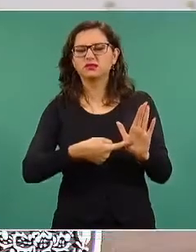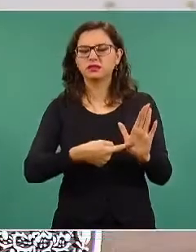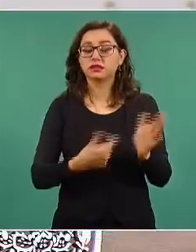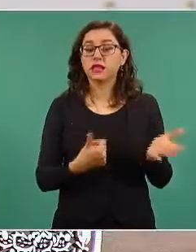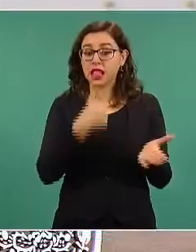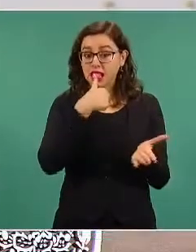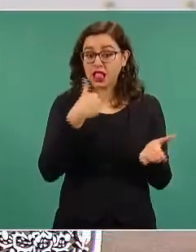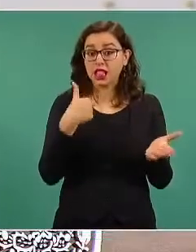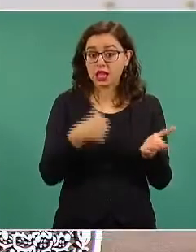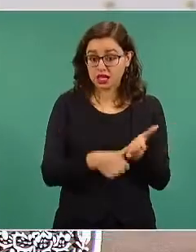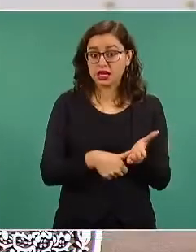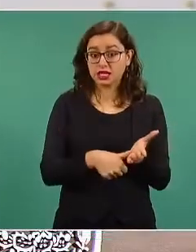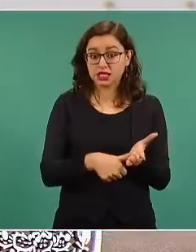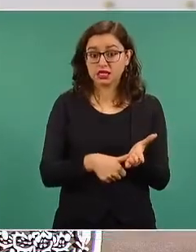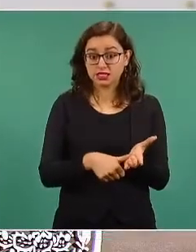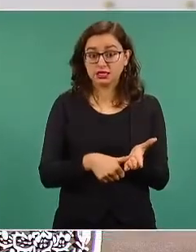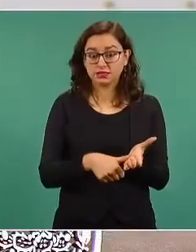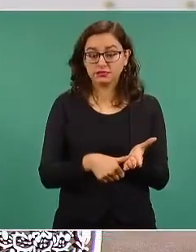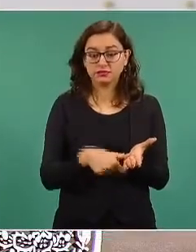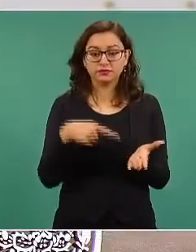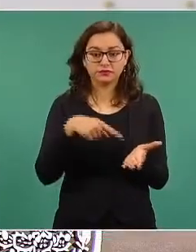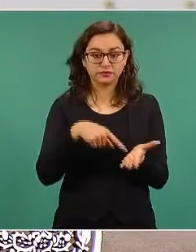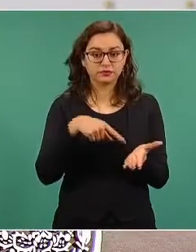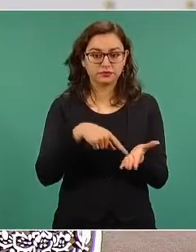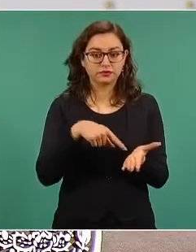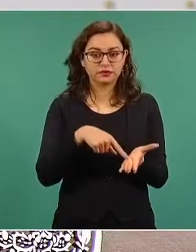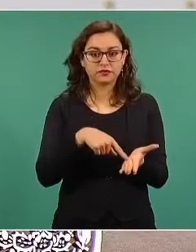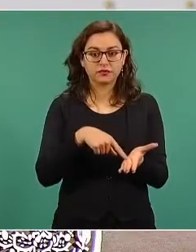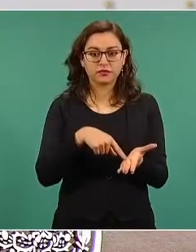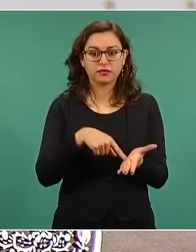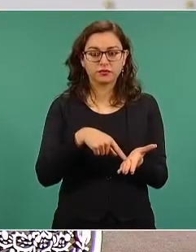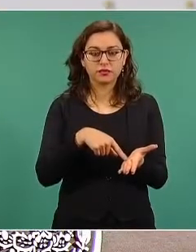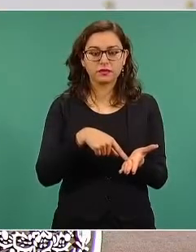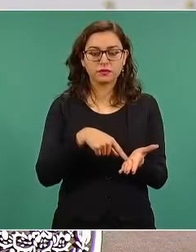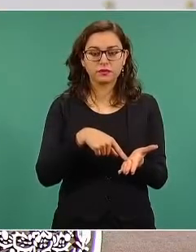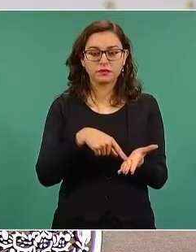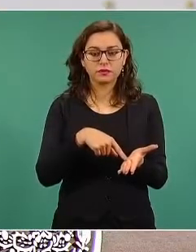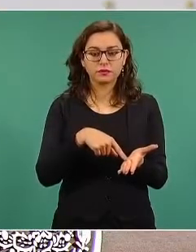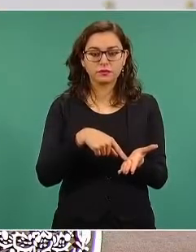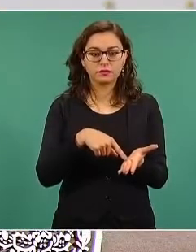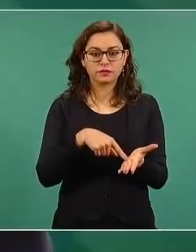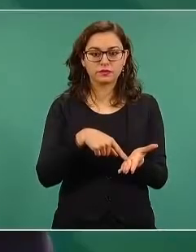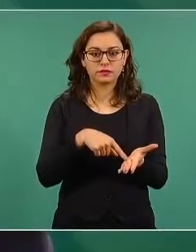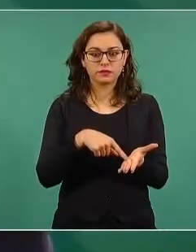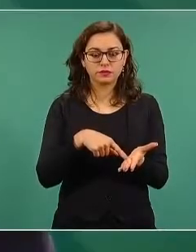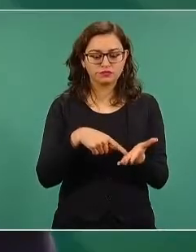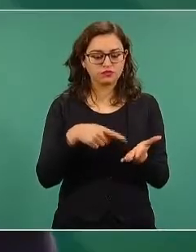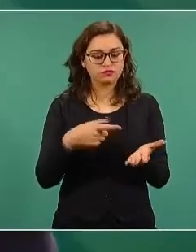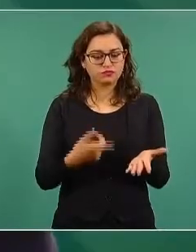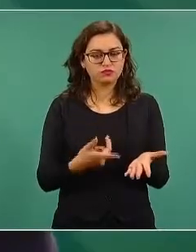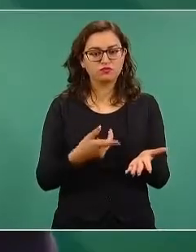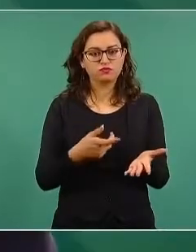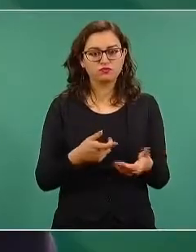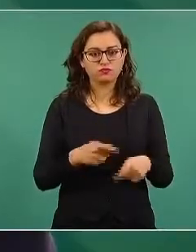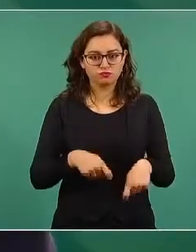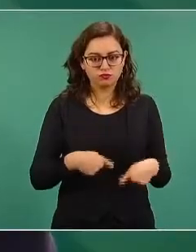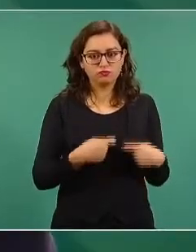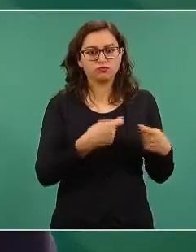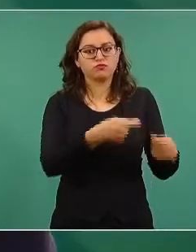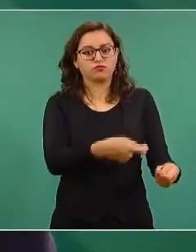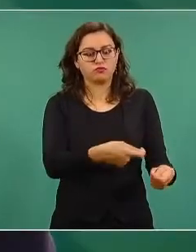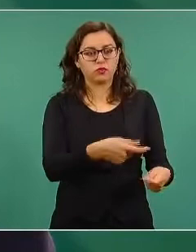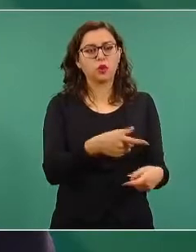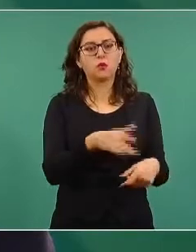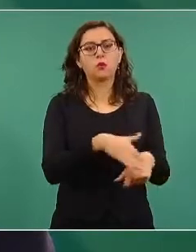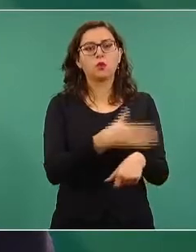entregué cuando nos encontramos aquí en la Ciudad de México como